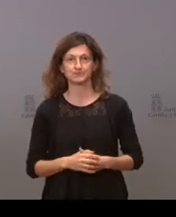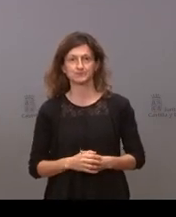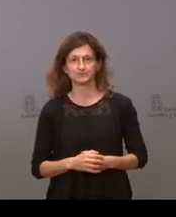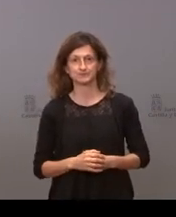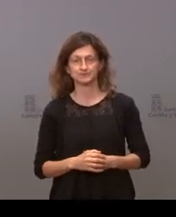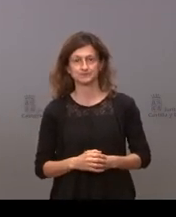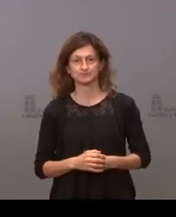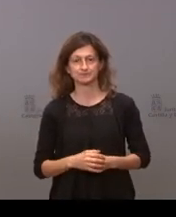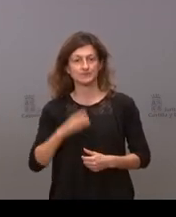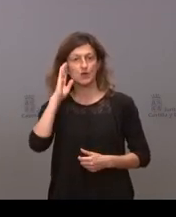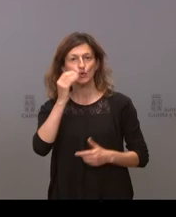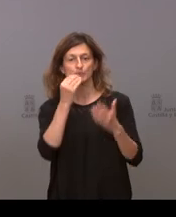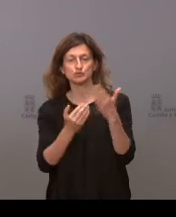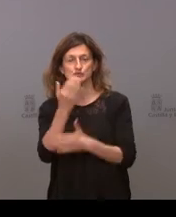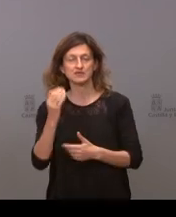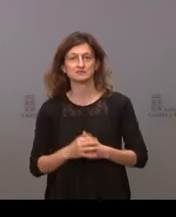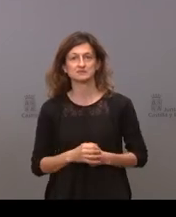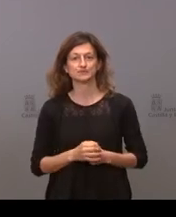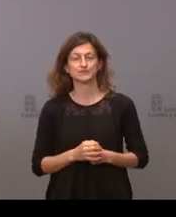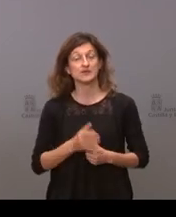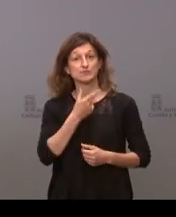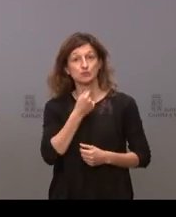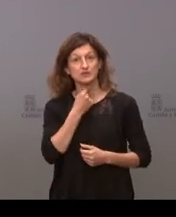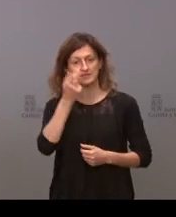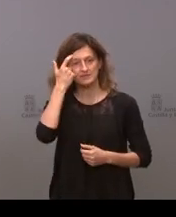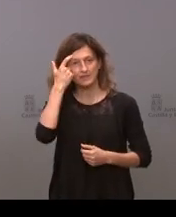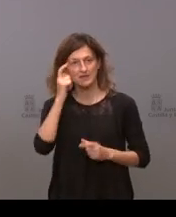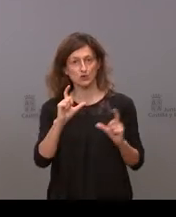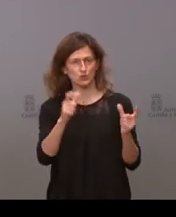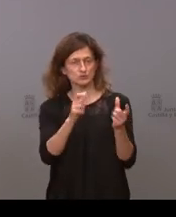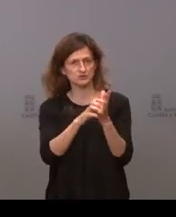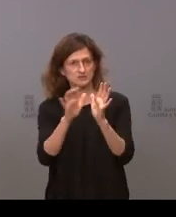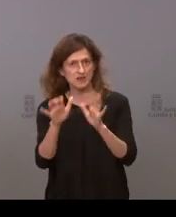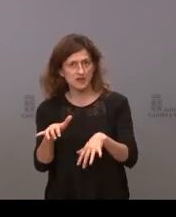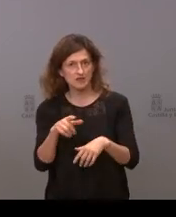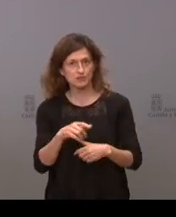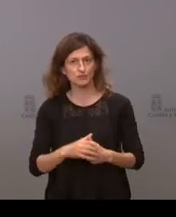sí hola muy buenos días a mí me gustaría saber si desde la junta se van a dar